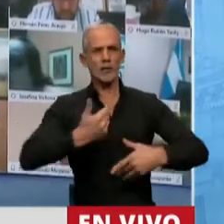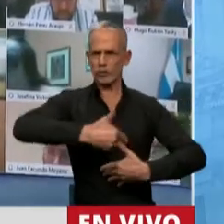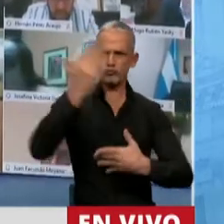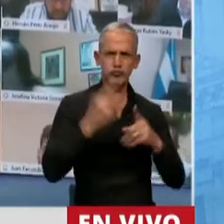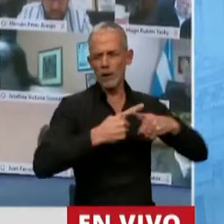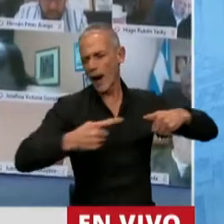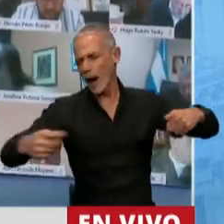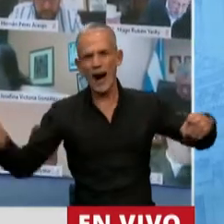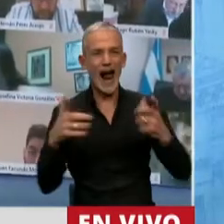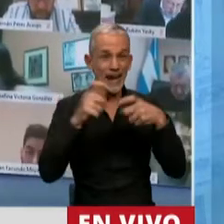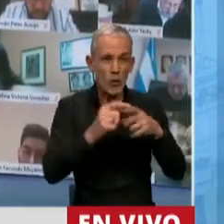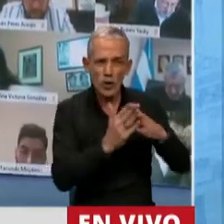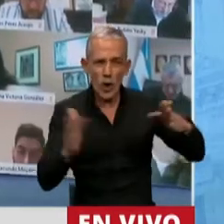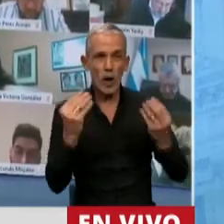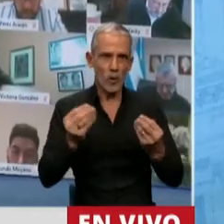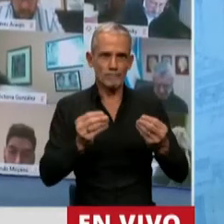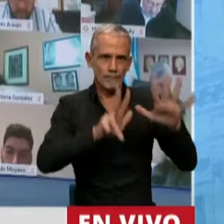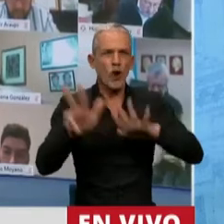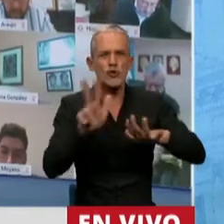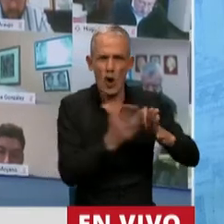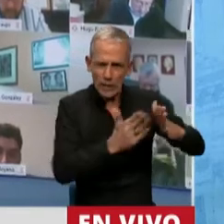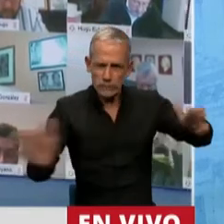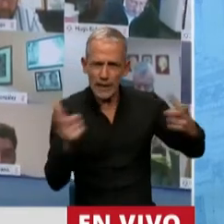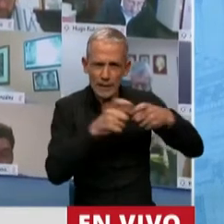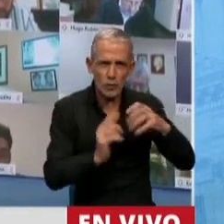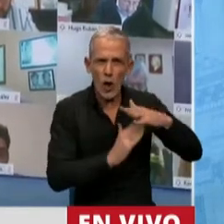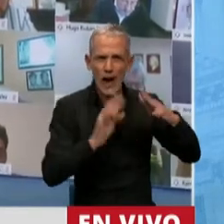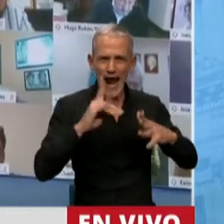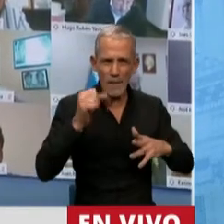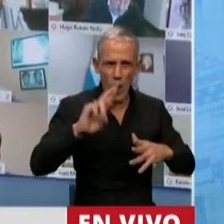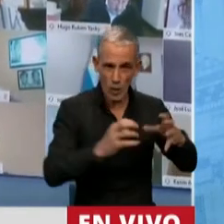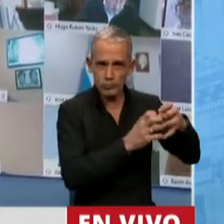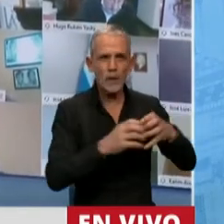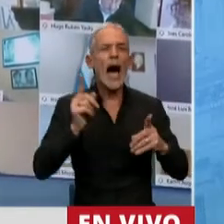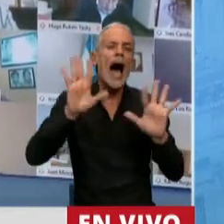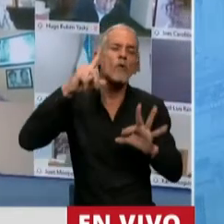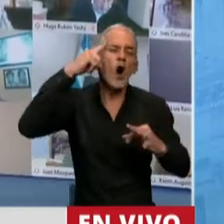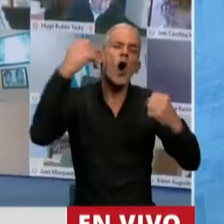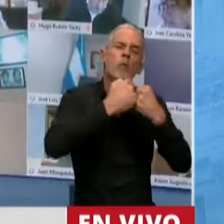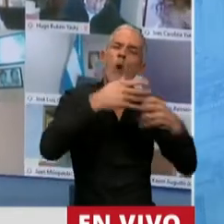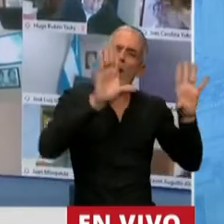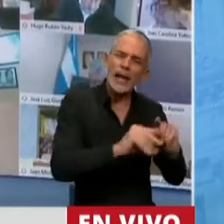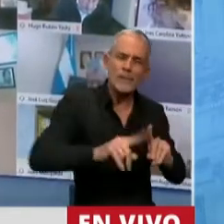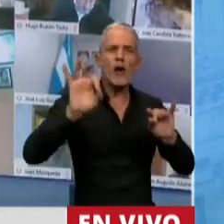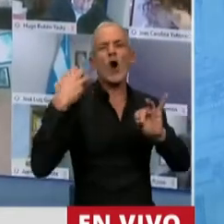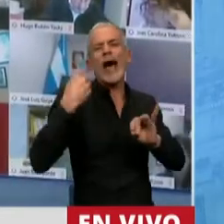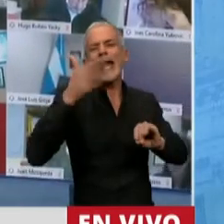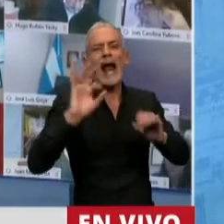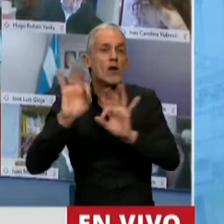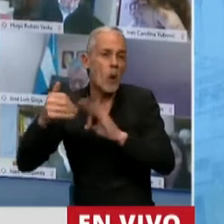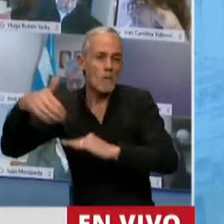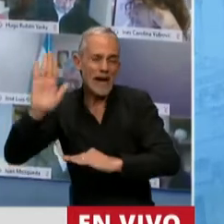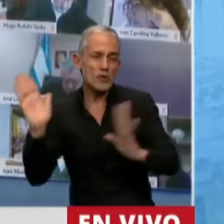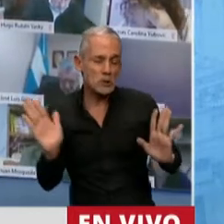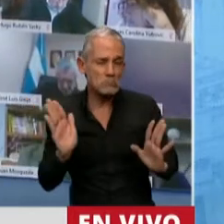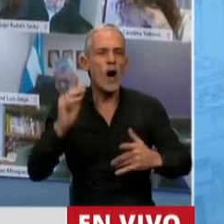larguísimo, como esta reunión de ocho horas de labor parlamentaria, y después hay consensos por unanimidad, consensos generales, consensos por mayoría. Cuando